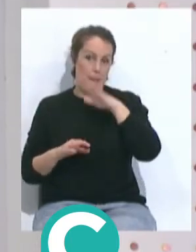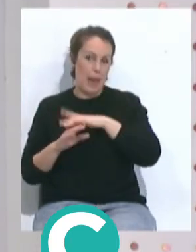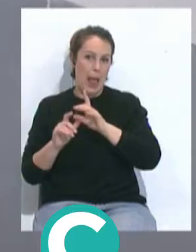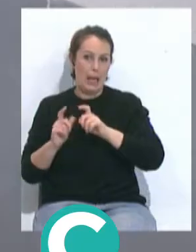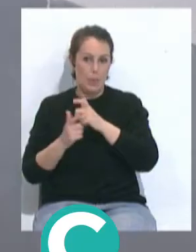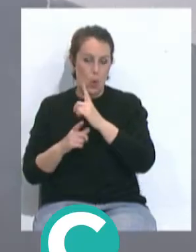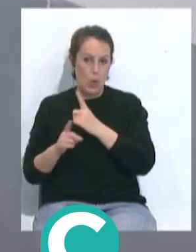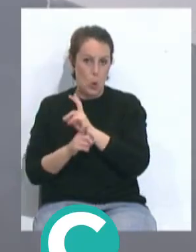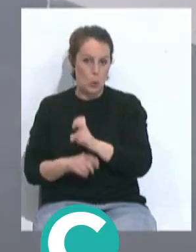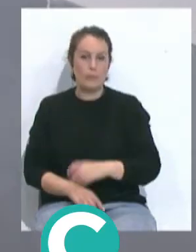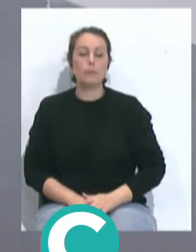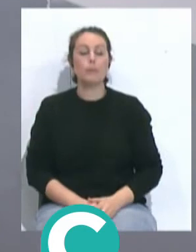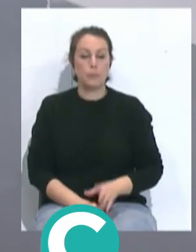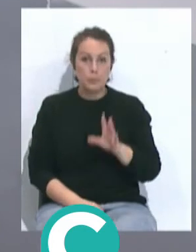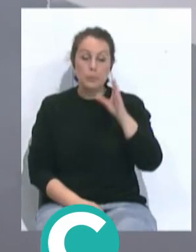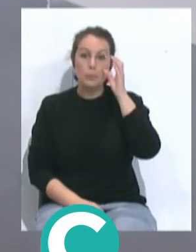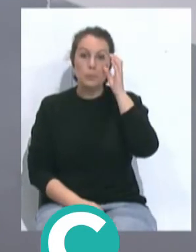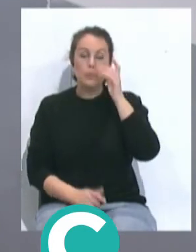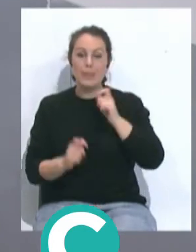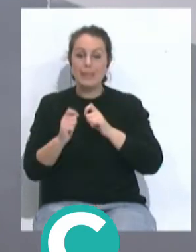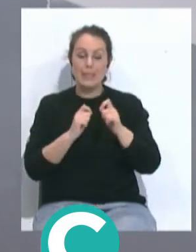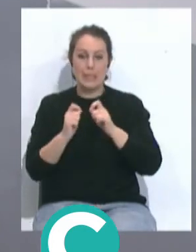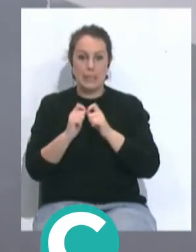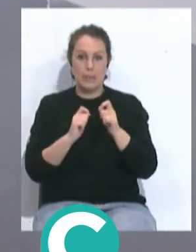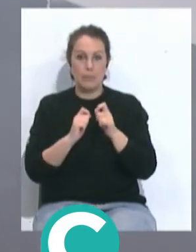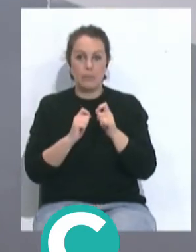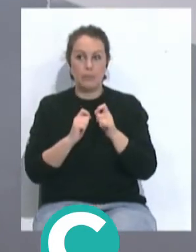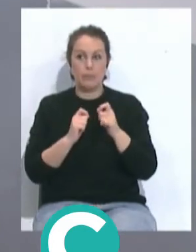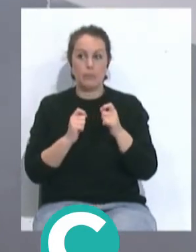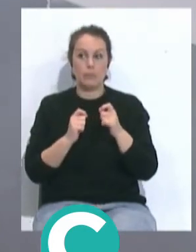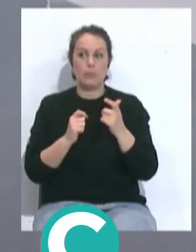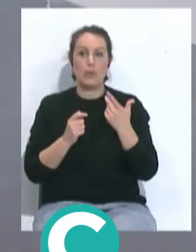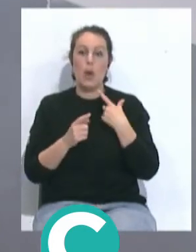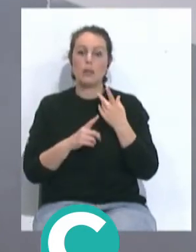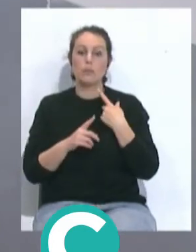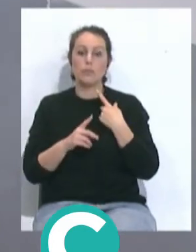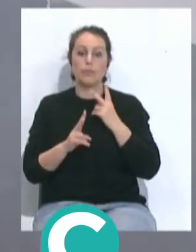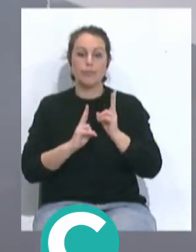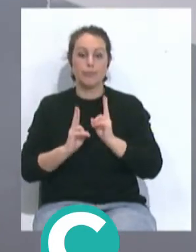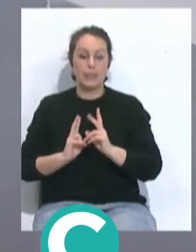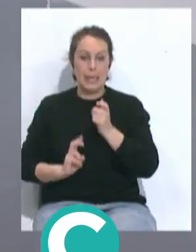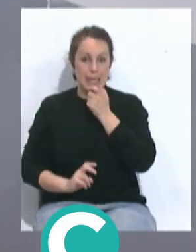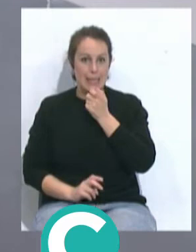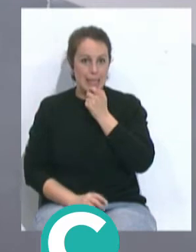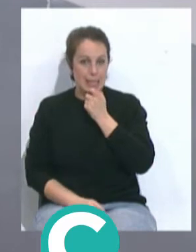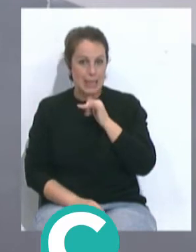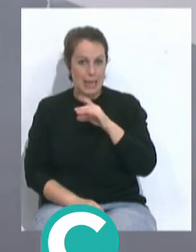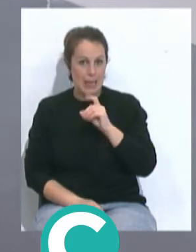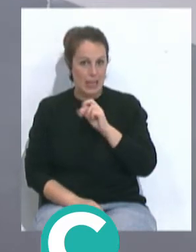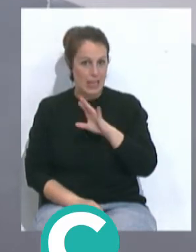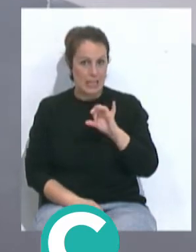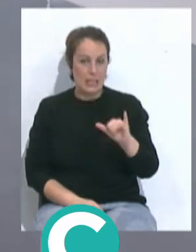Y vamos a escuchar también, esta entrevista es, contesta en inglés Osama Idrisi,